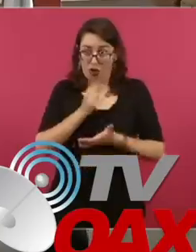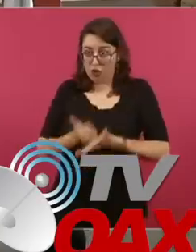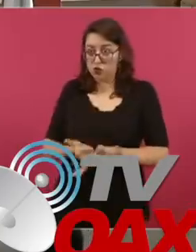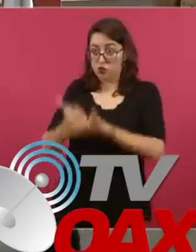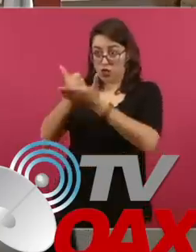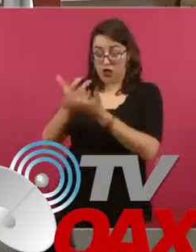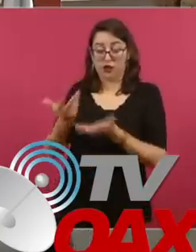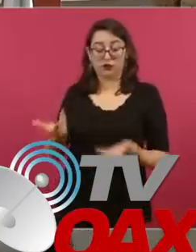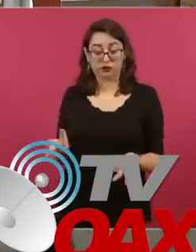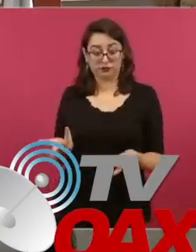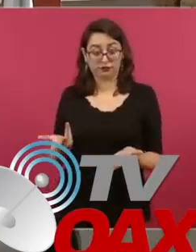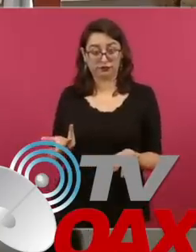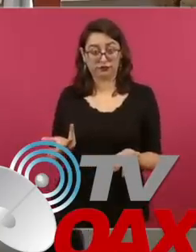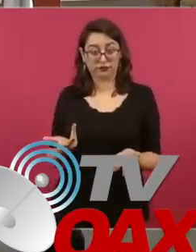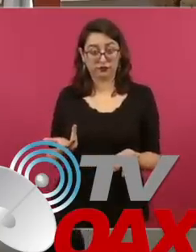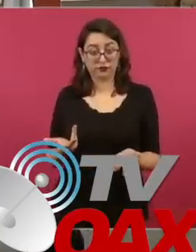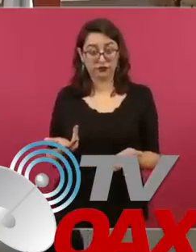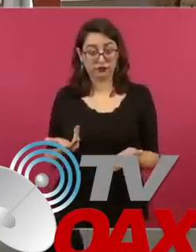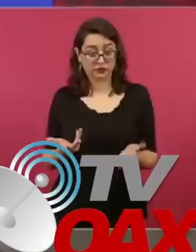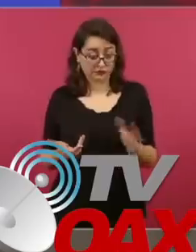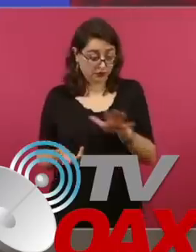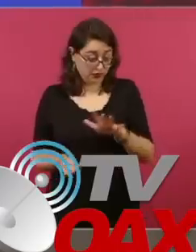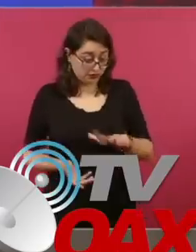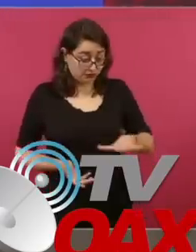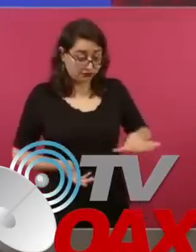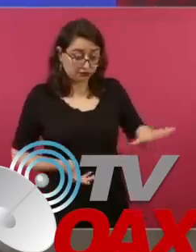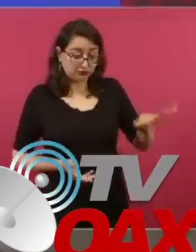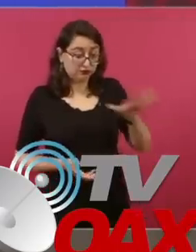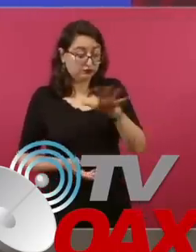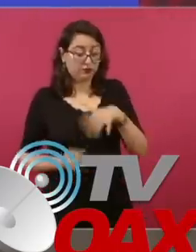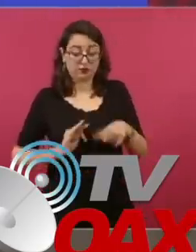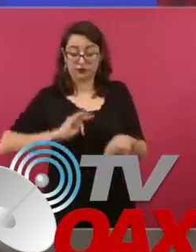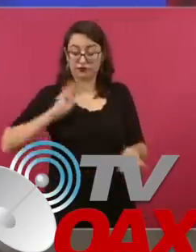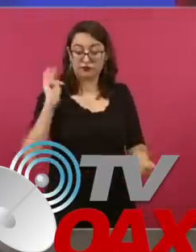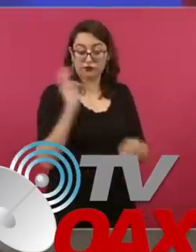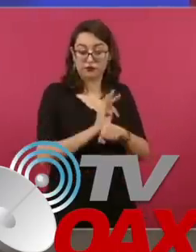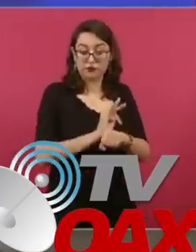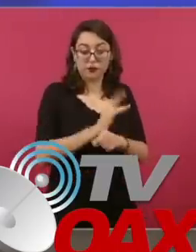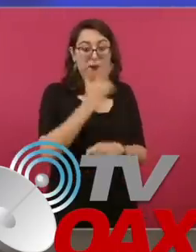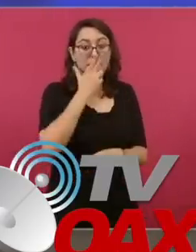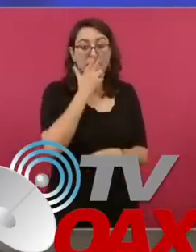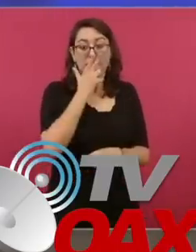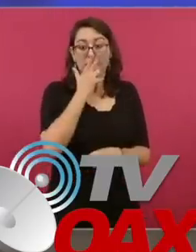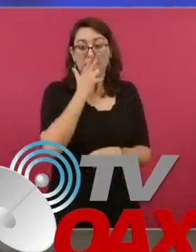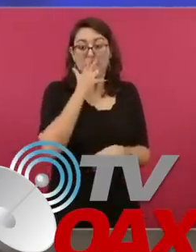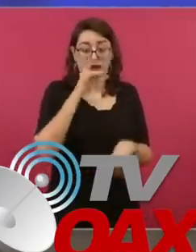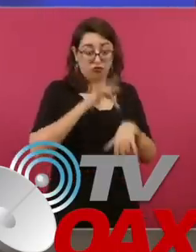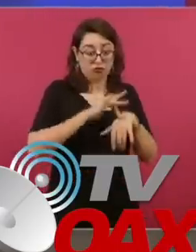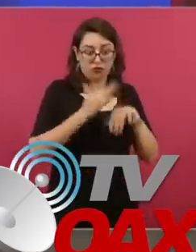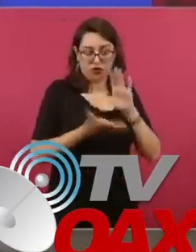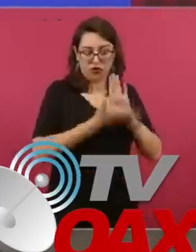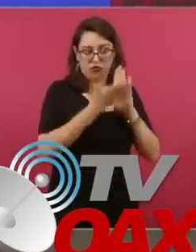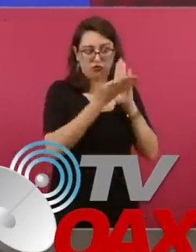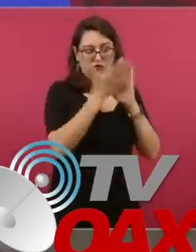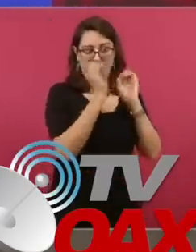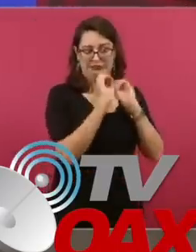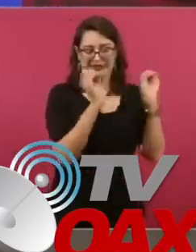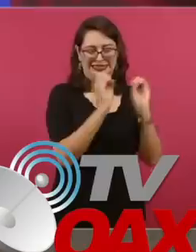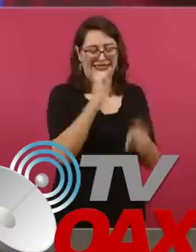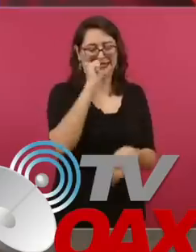Y nosotros declaramos esto área natural protegida. Y solo